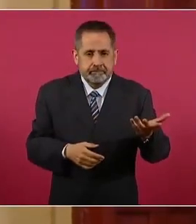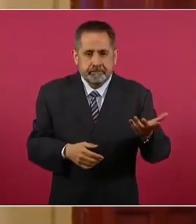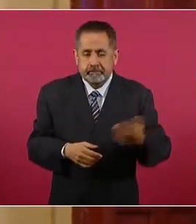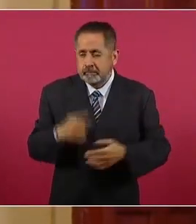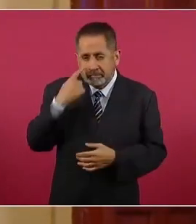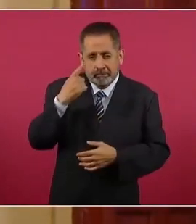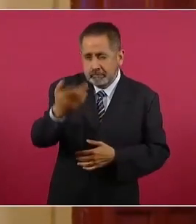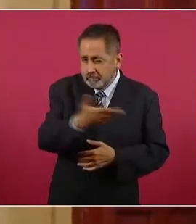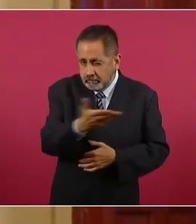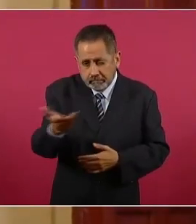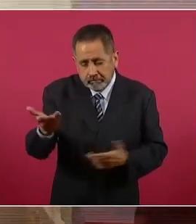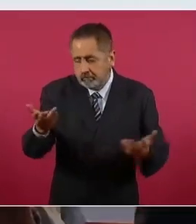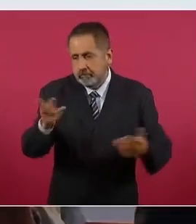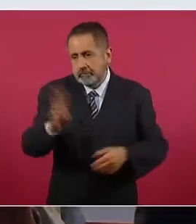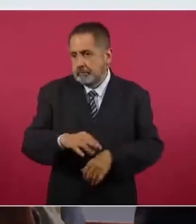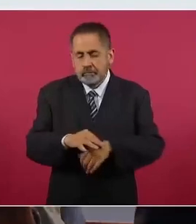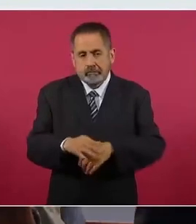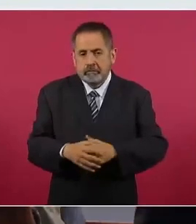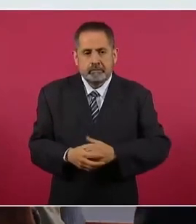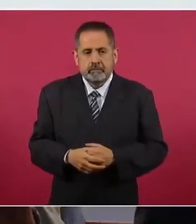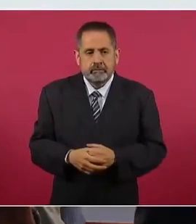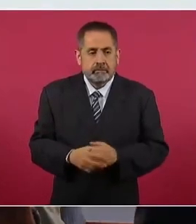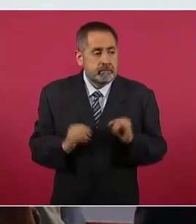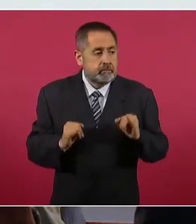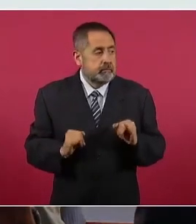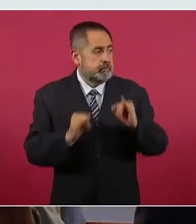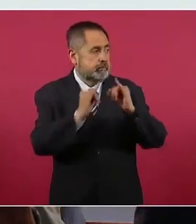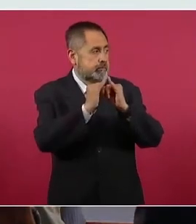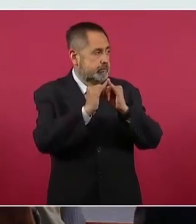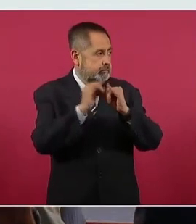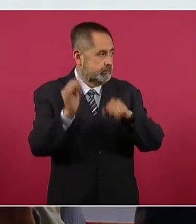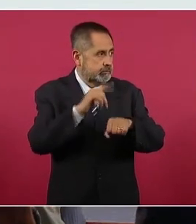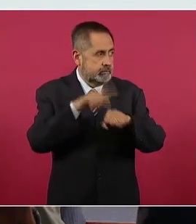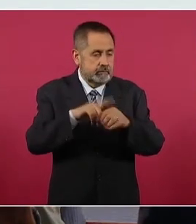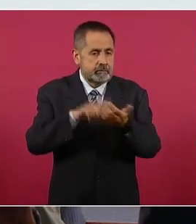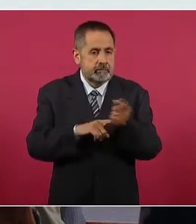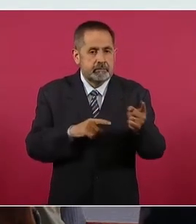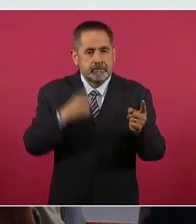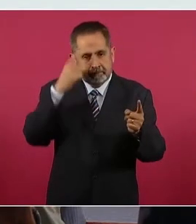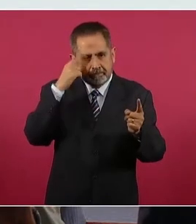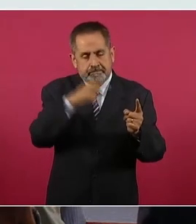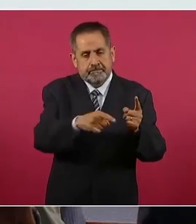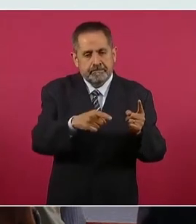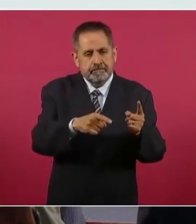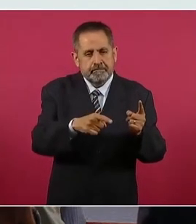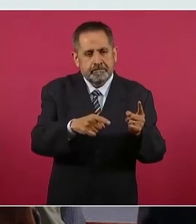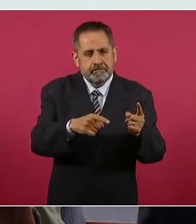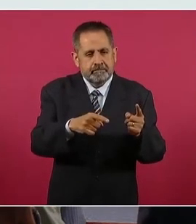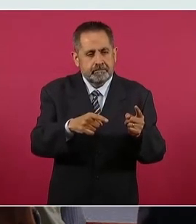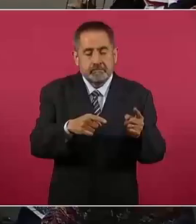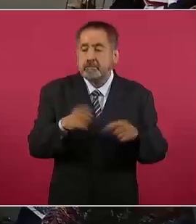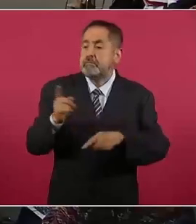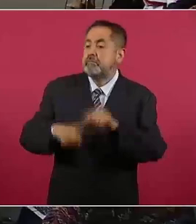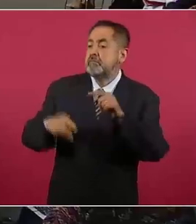realidad. La crearon este instituto para combatir los monopolios,